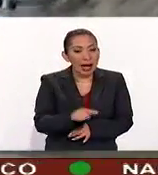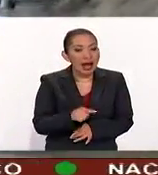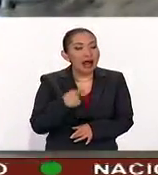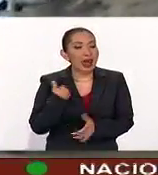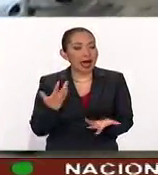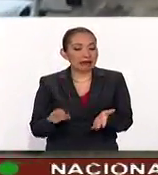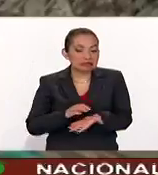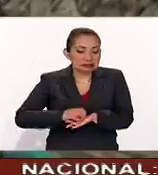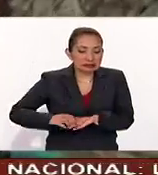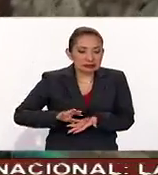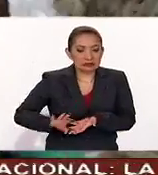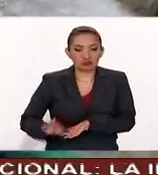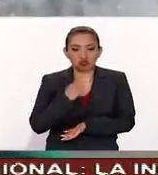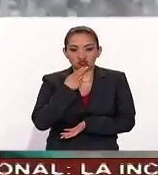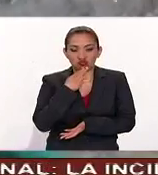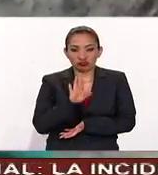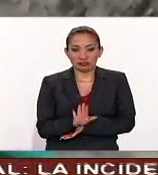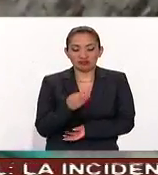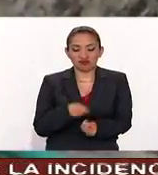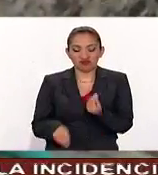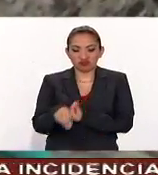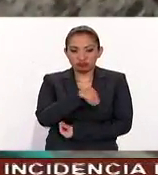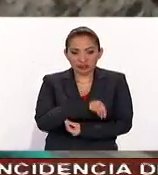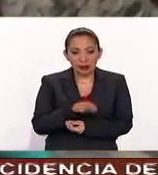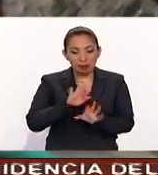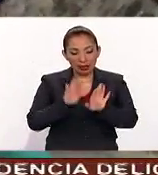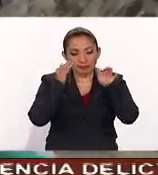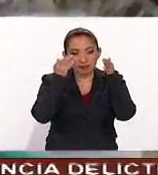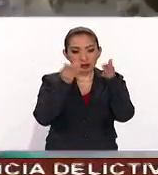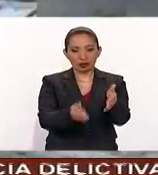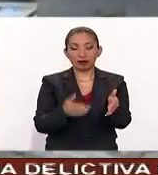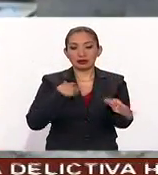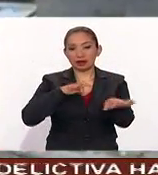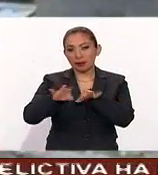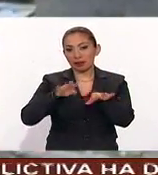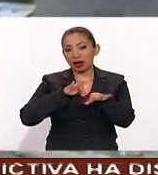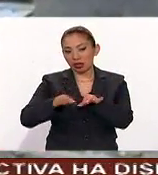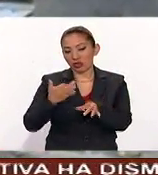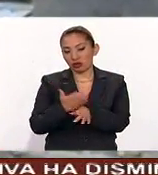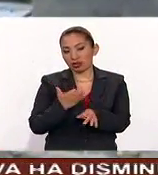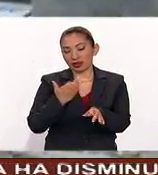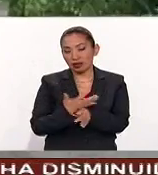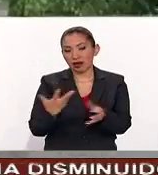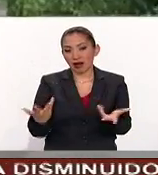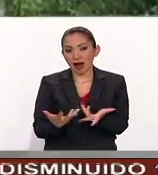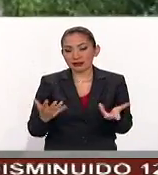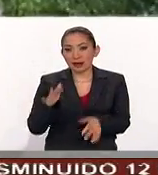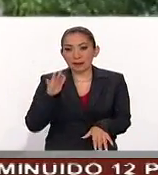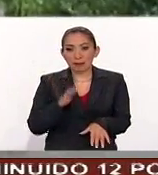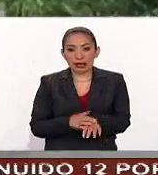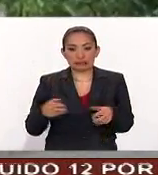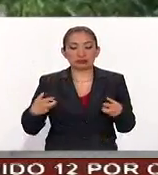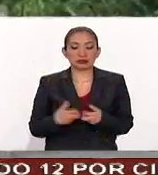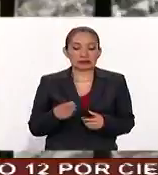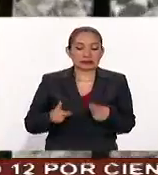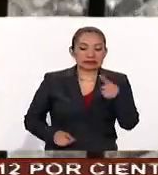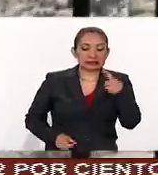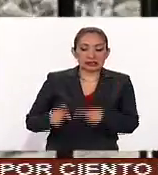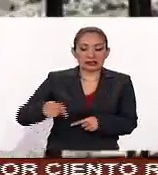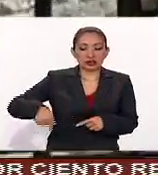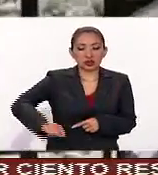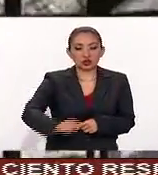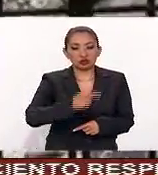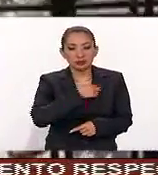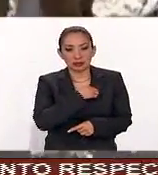preservar la liquidez y dar prioridad a sus operaciones vigentes, lo que generó mayor nerviosismo entre